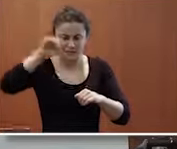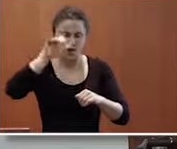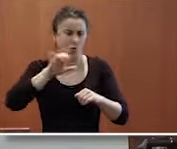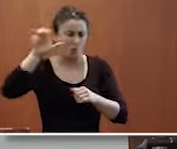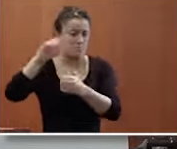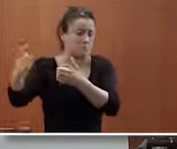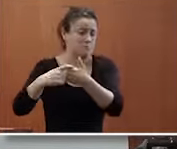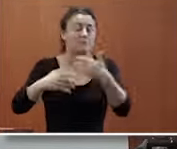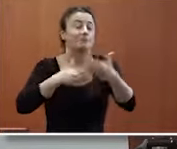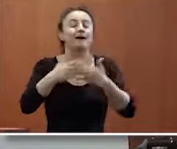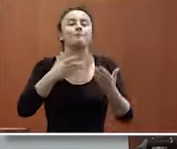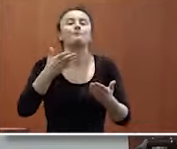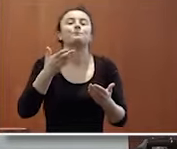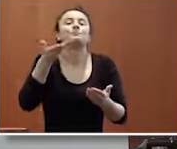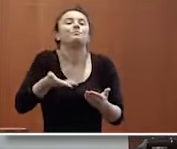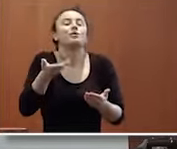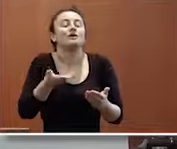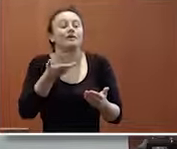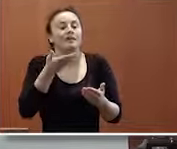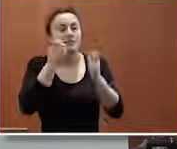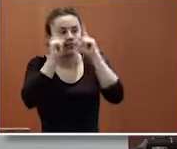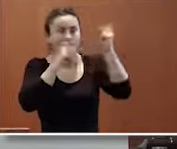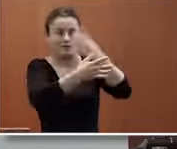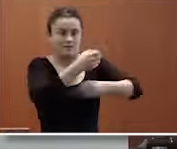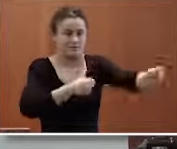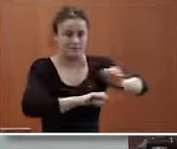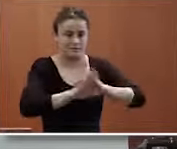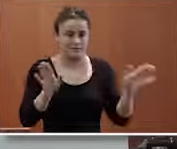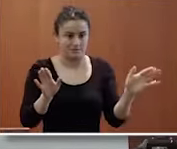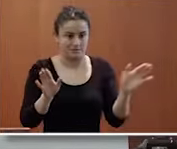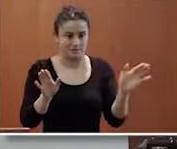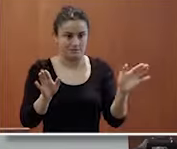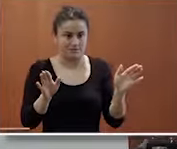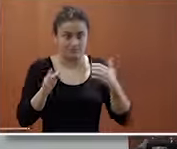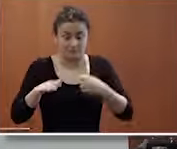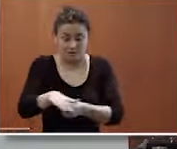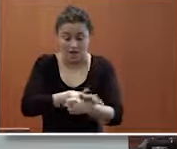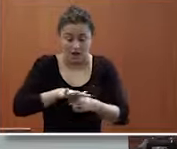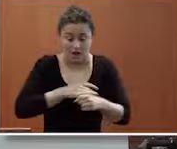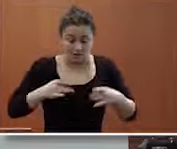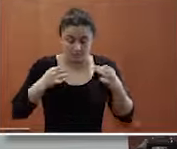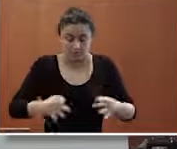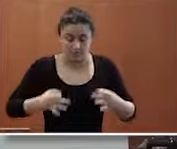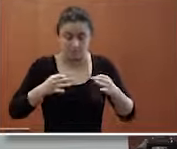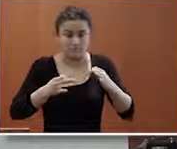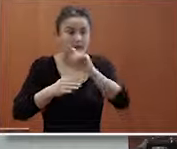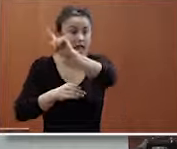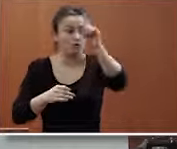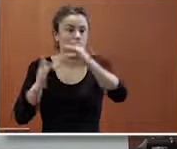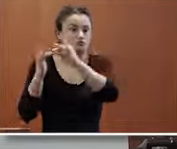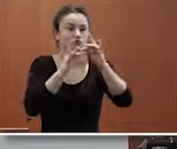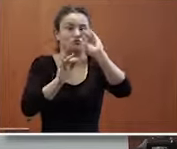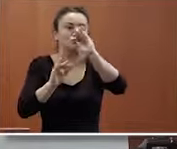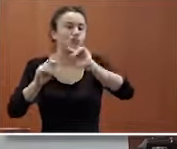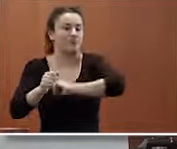bueno yo creo que es importante el darte cuenta que hay mucha gente estresa en su área que son verdaderos baluartes en su